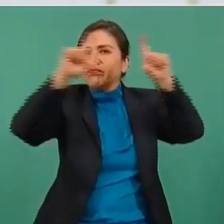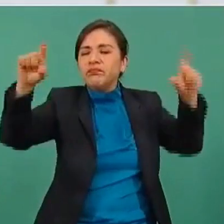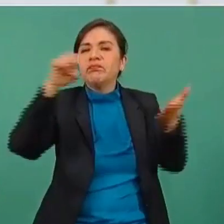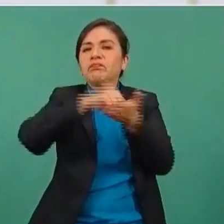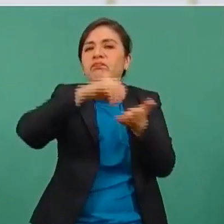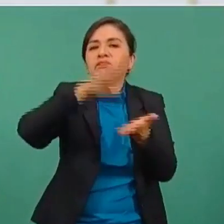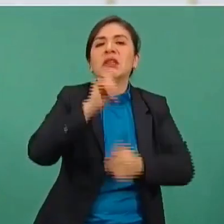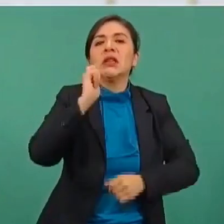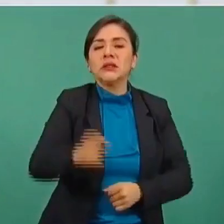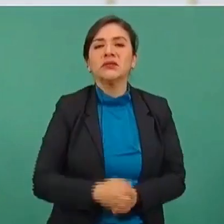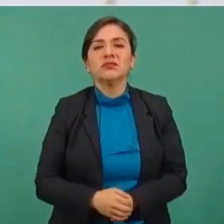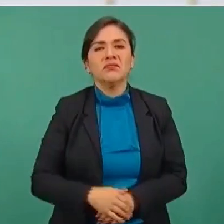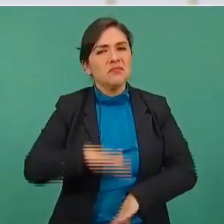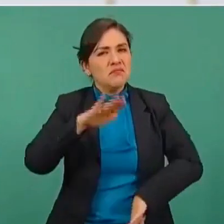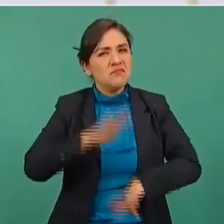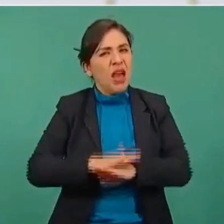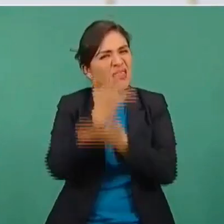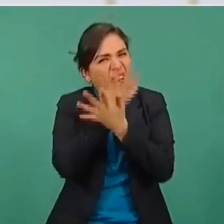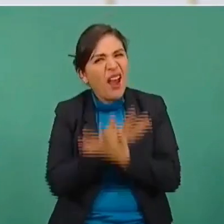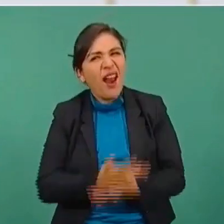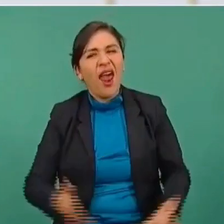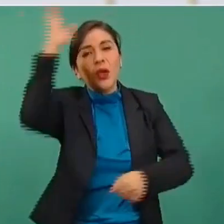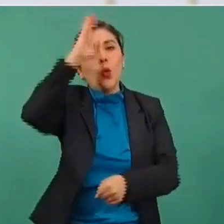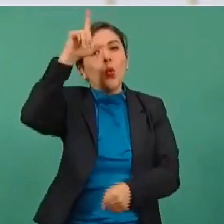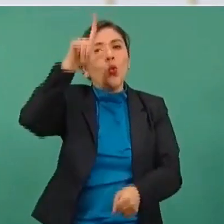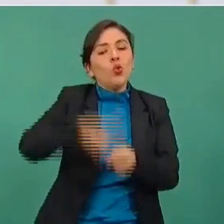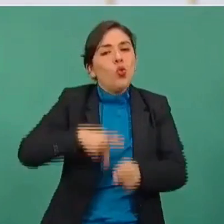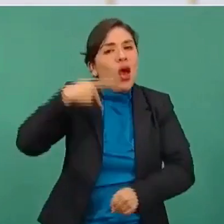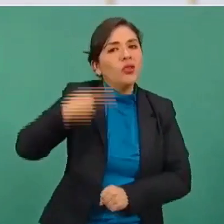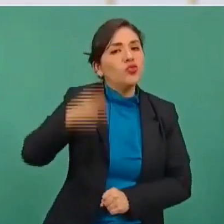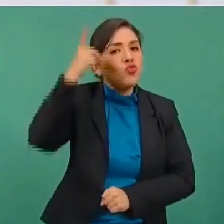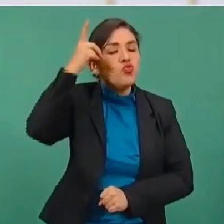la grandeza cultural de México,